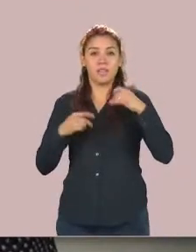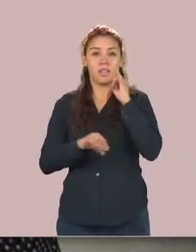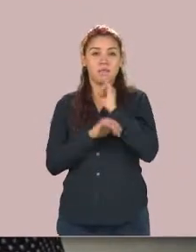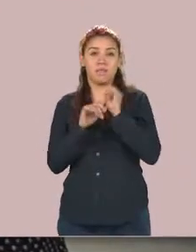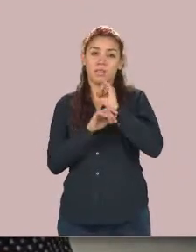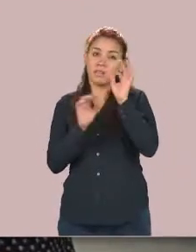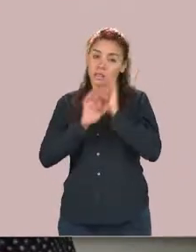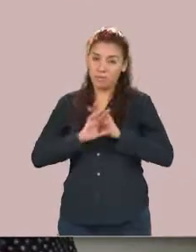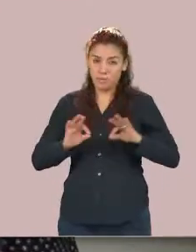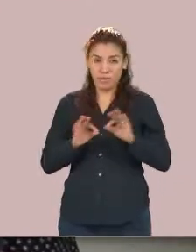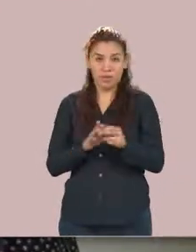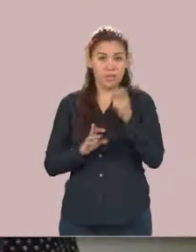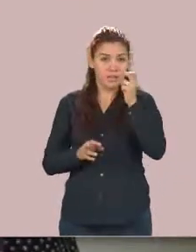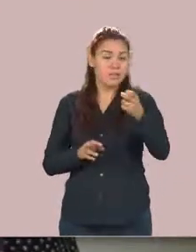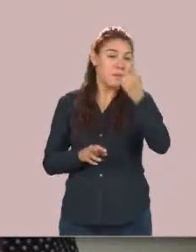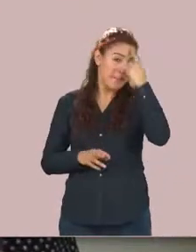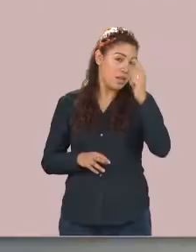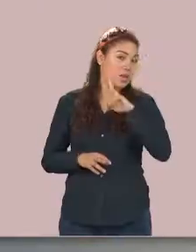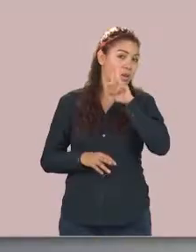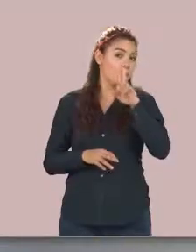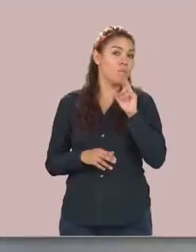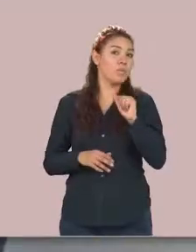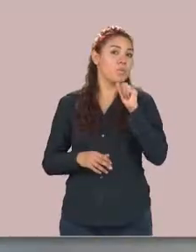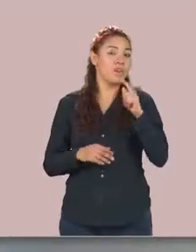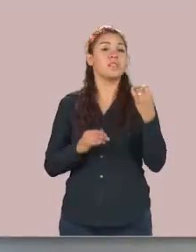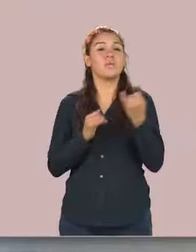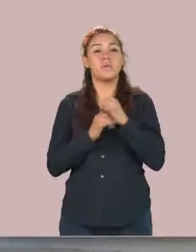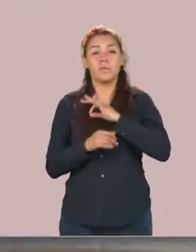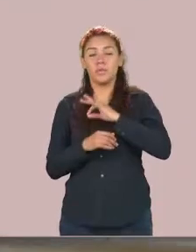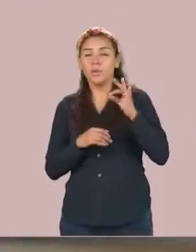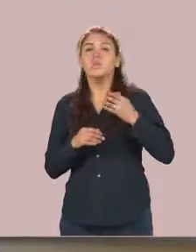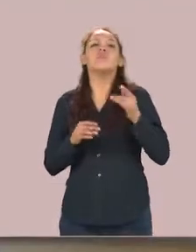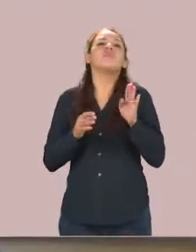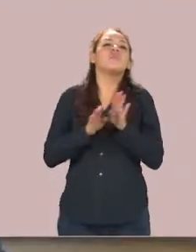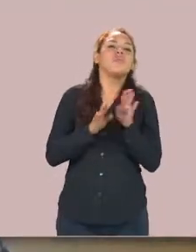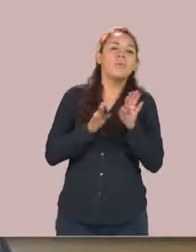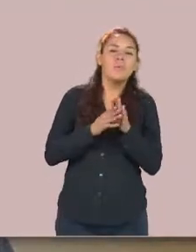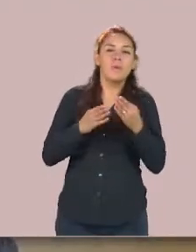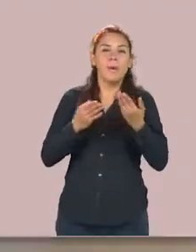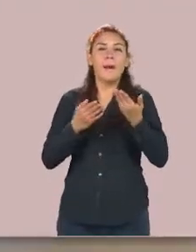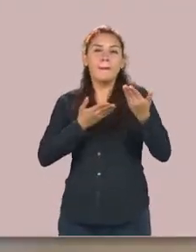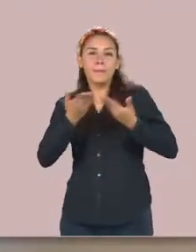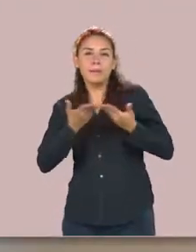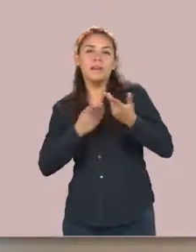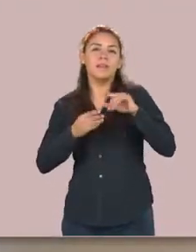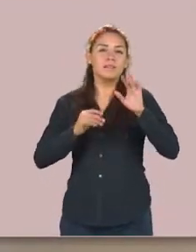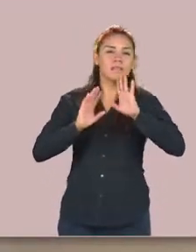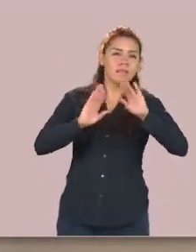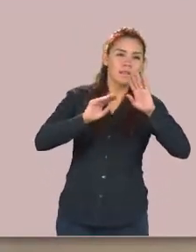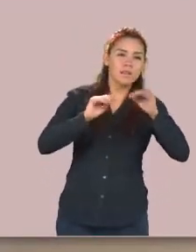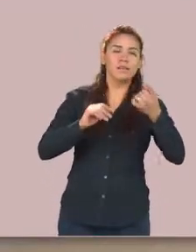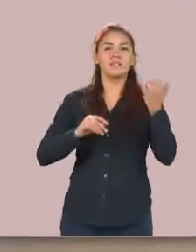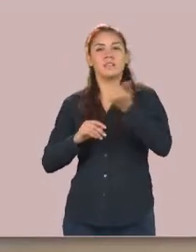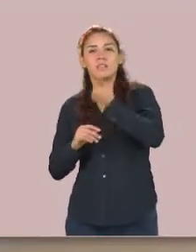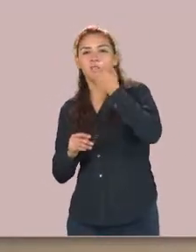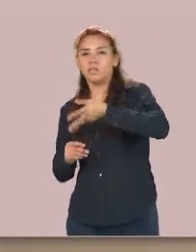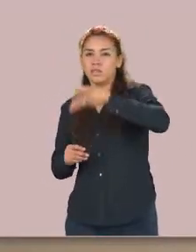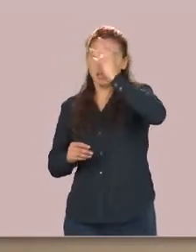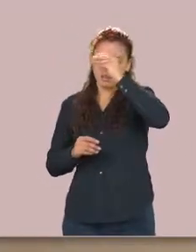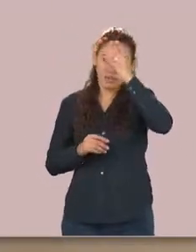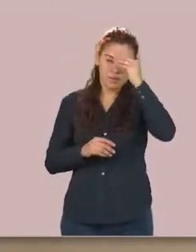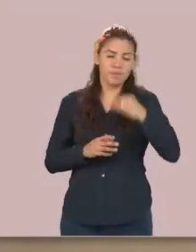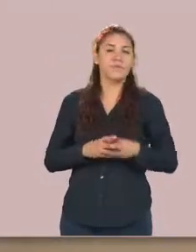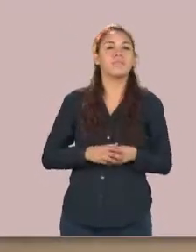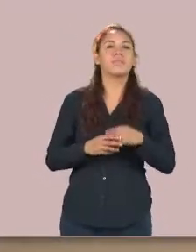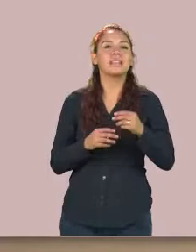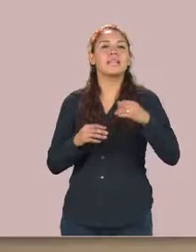eficiencia que representa para la UAD y que afecta directamente los procesos de enseñanza-aprendizaje, así como incide en los indicadores para una operación óptima del